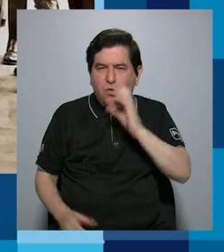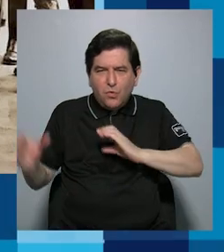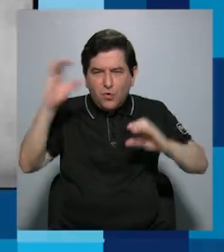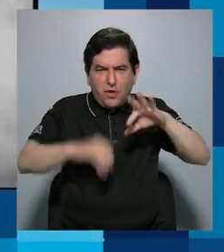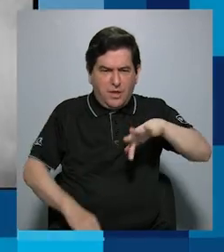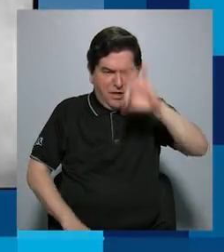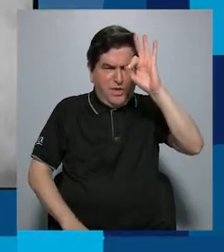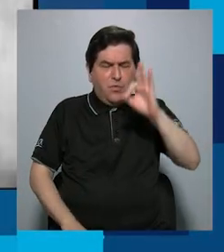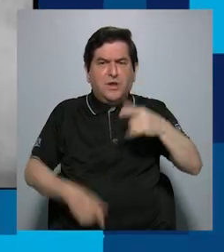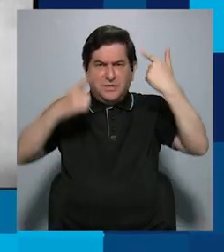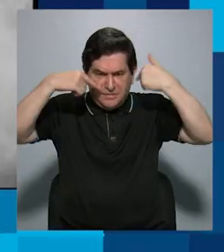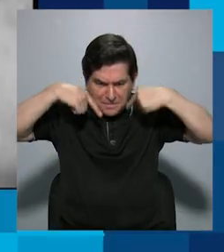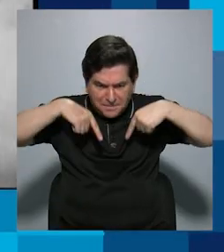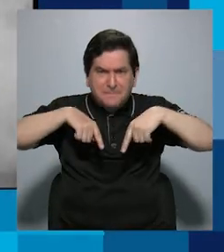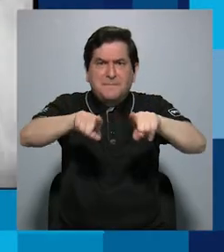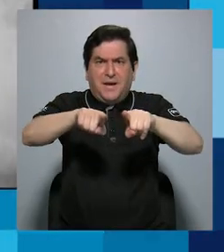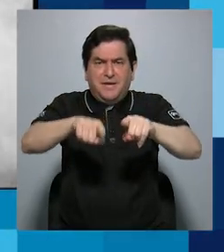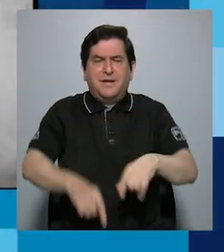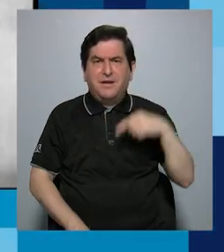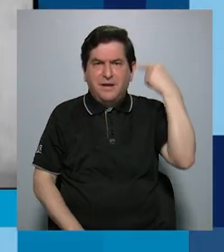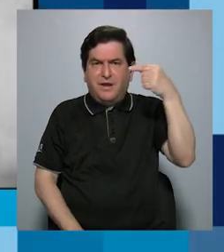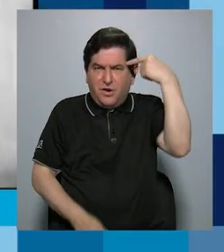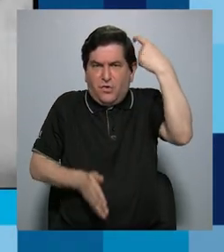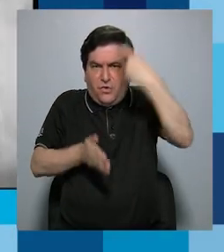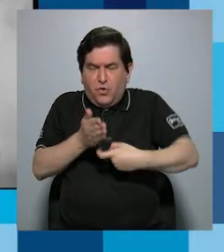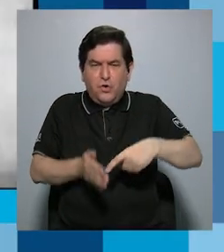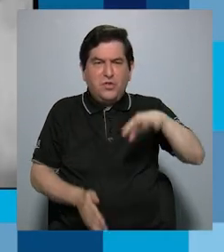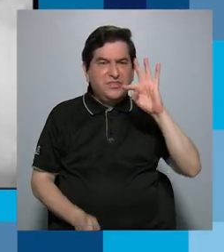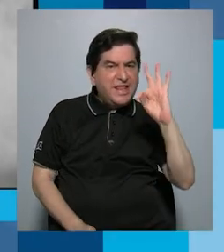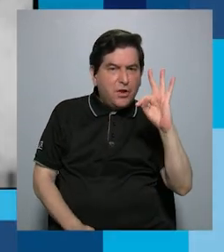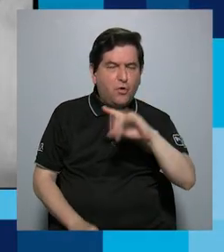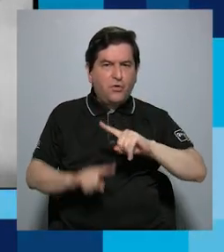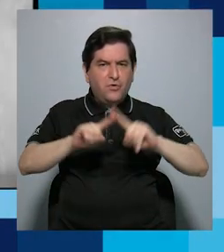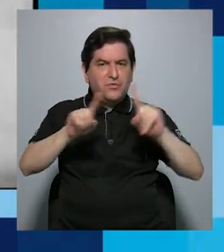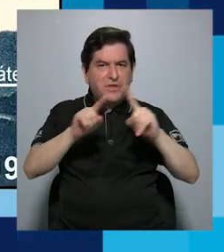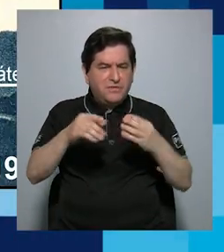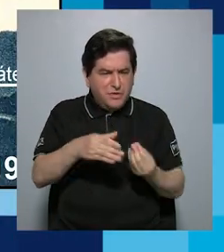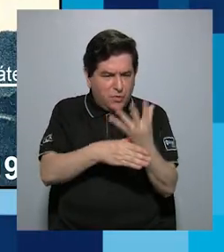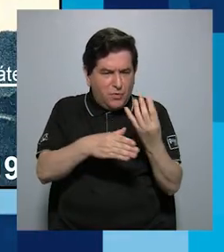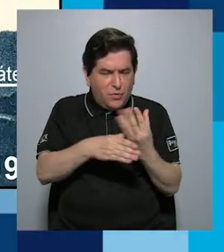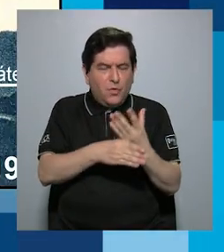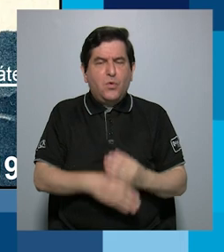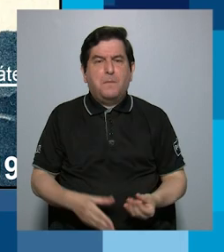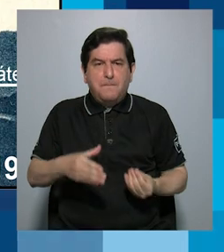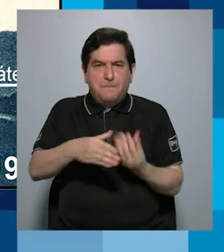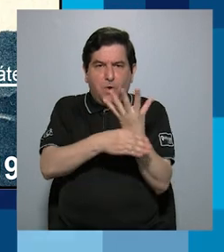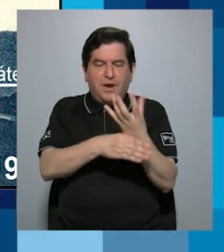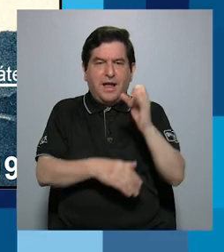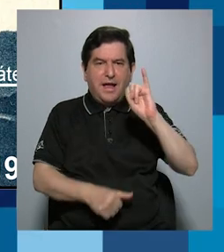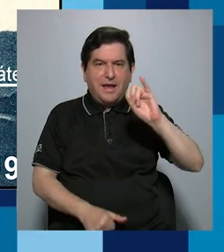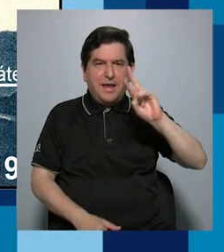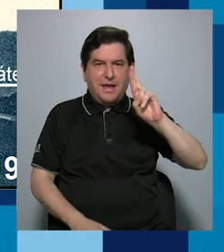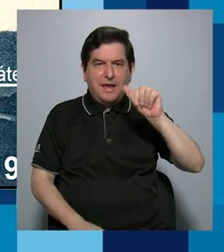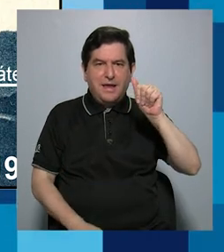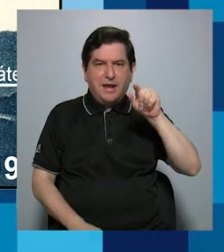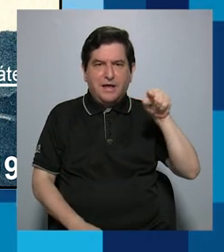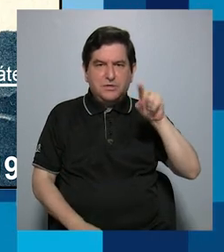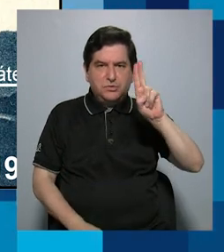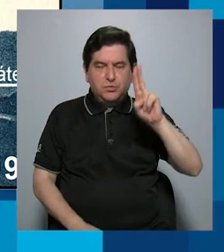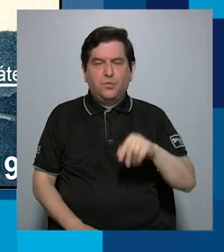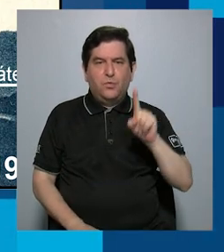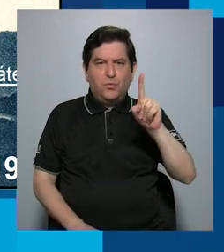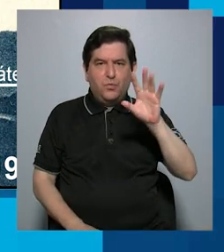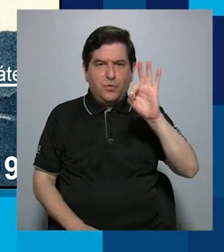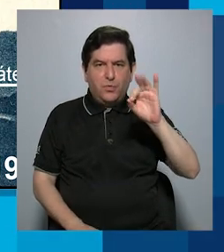un extraordinario paralelismo entre la dictadura de los Tinoco y una serie de erupciones del volcán Irasú entre 1917